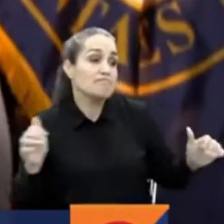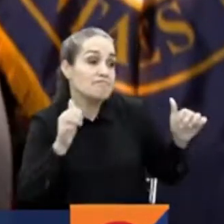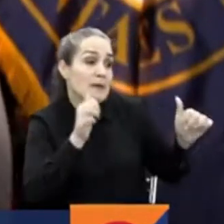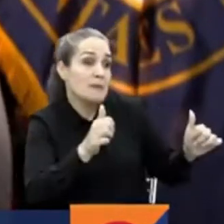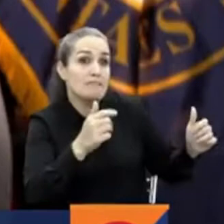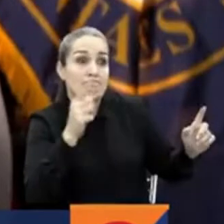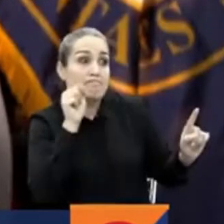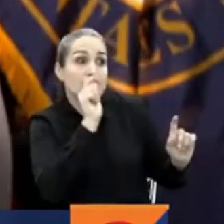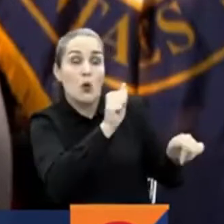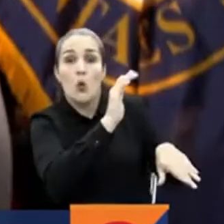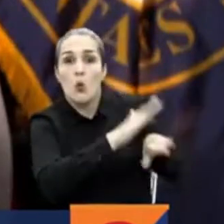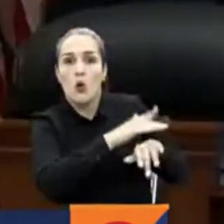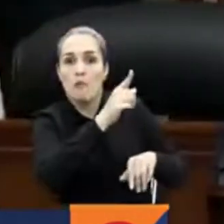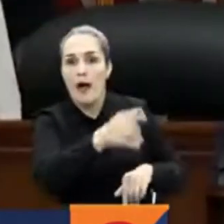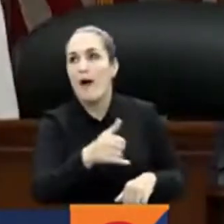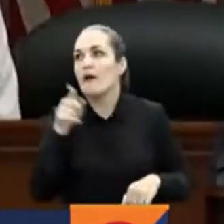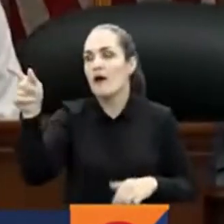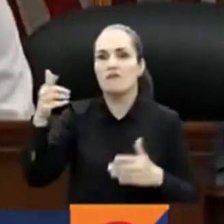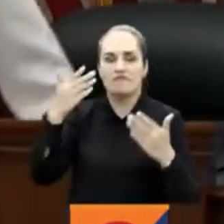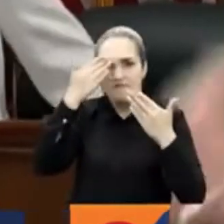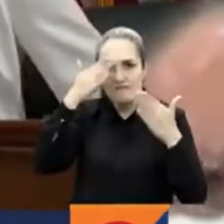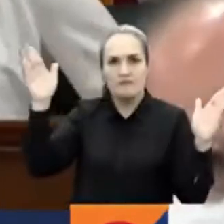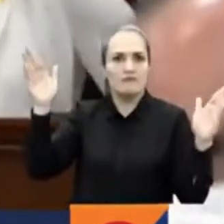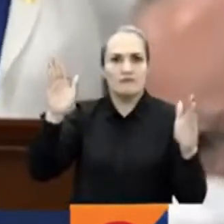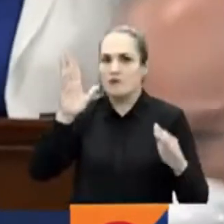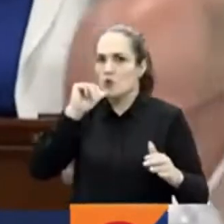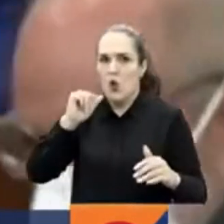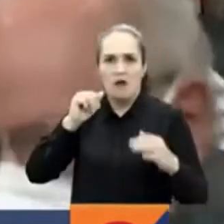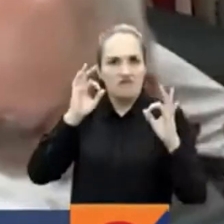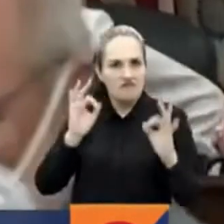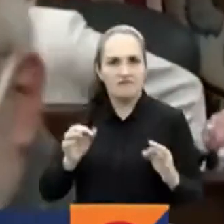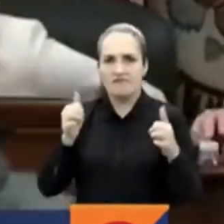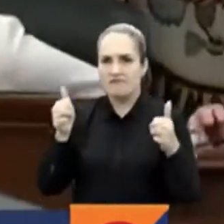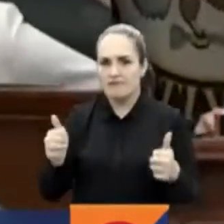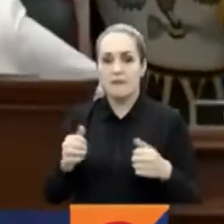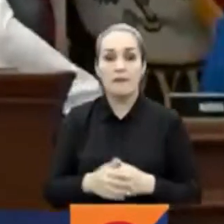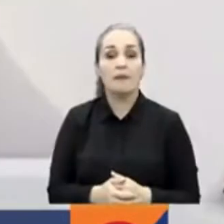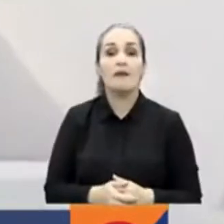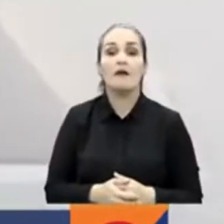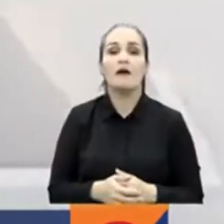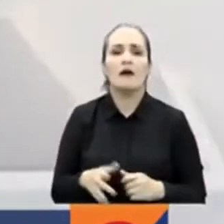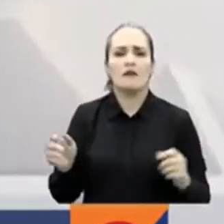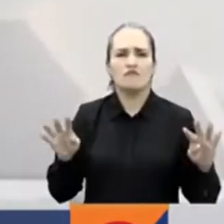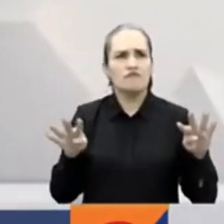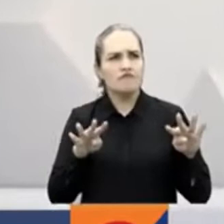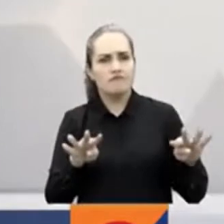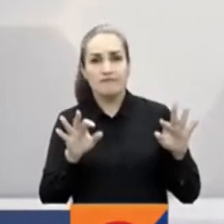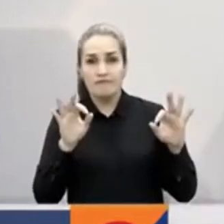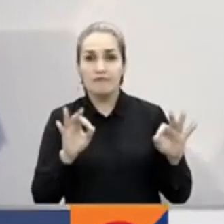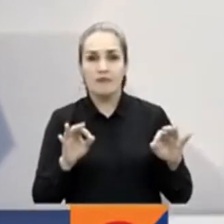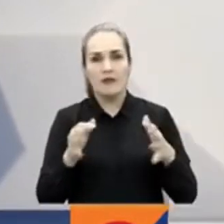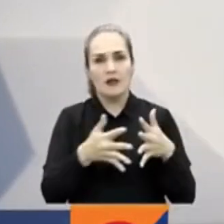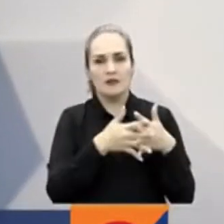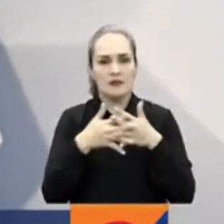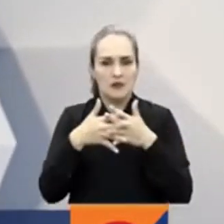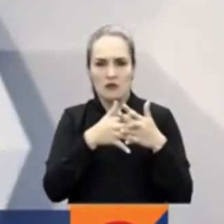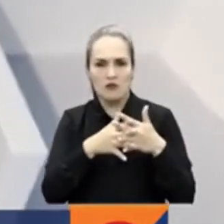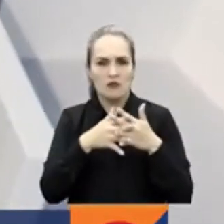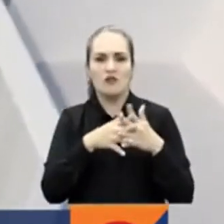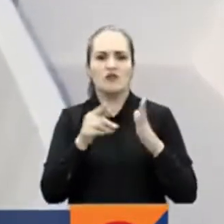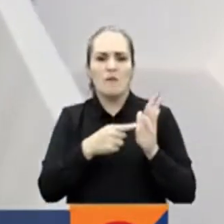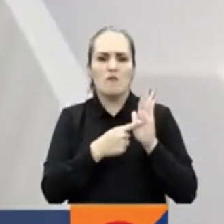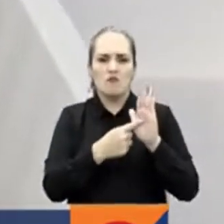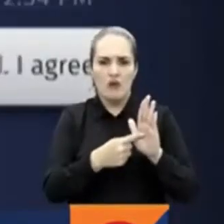costo será condenado por la democracia. En horario prime y con un récord de sintonía a lo largo y ancho de la Unión Americana fueron